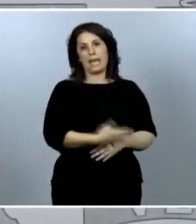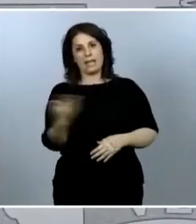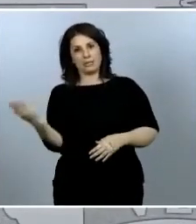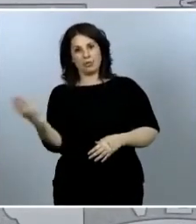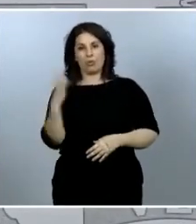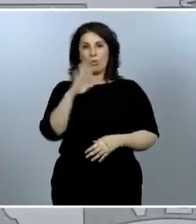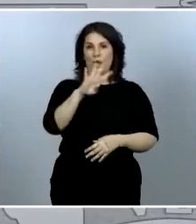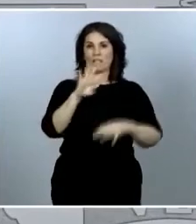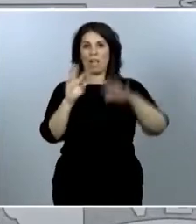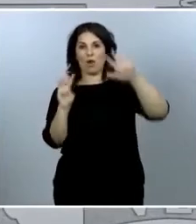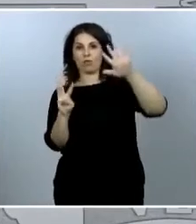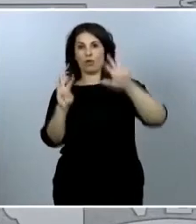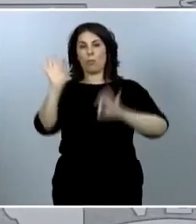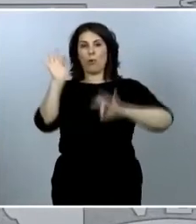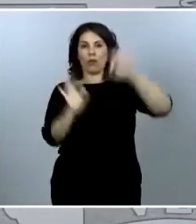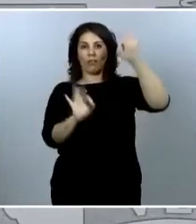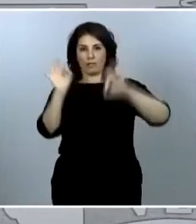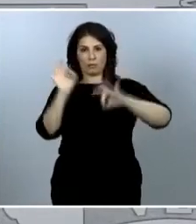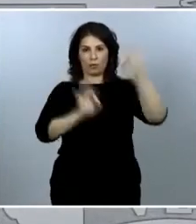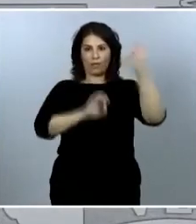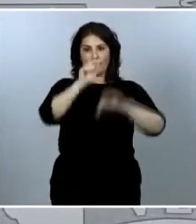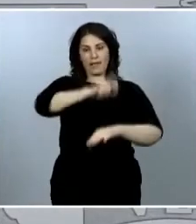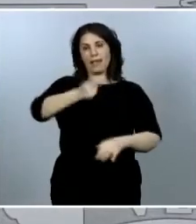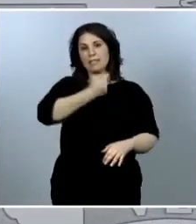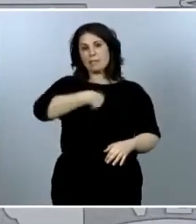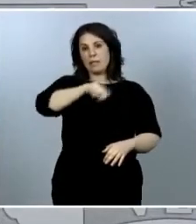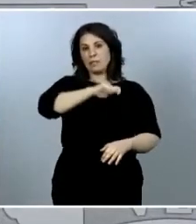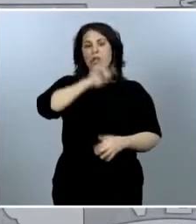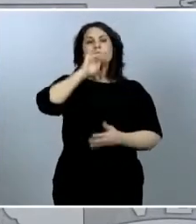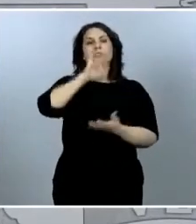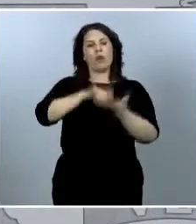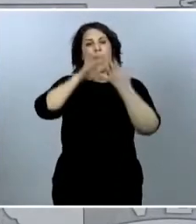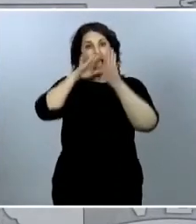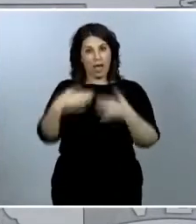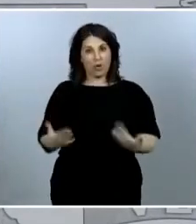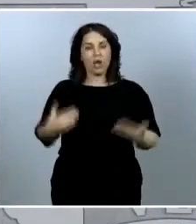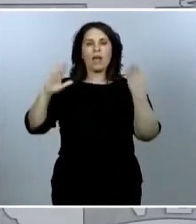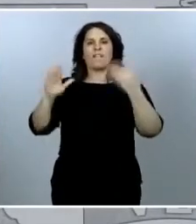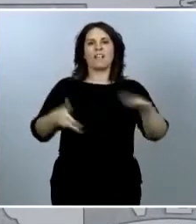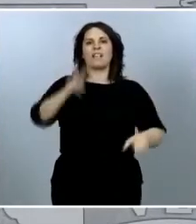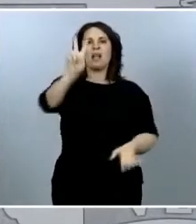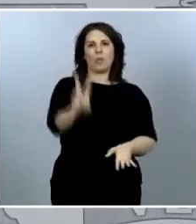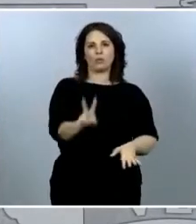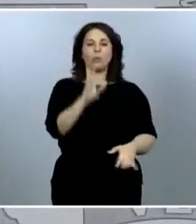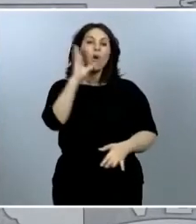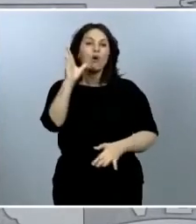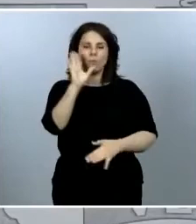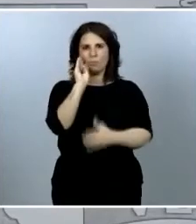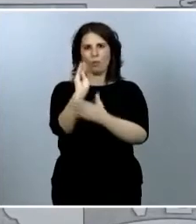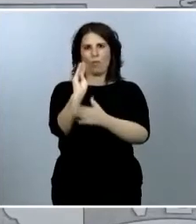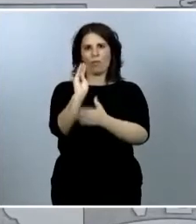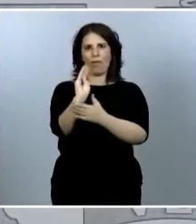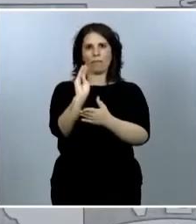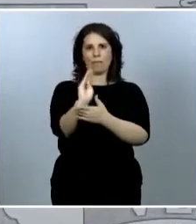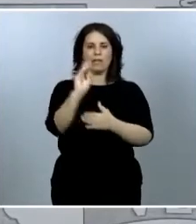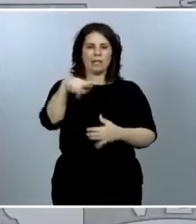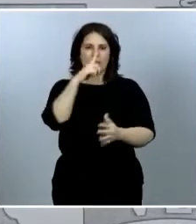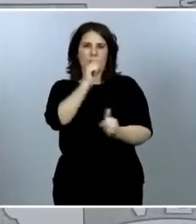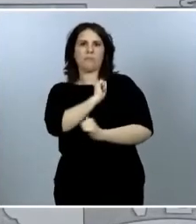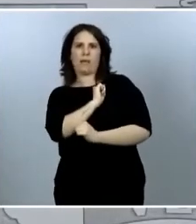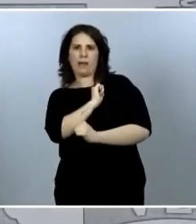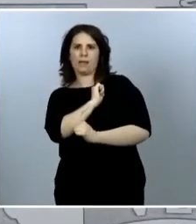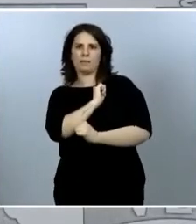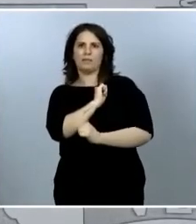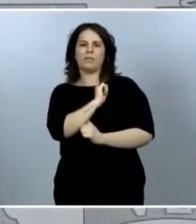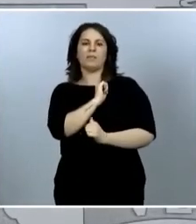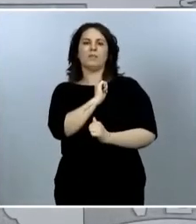restante de españoles y españolas están en fase 2, por prudencia y a la espera, esperaremos que muy pronto se